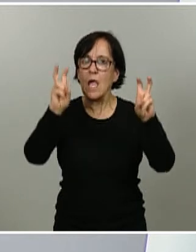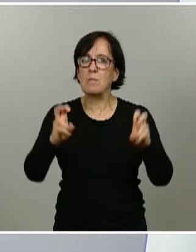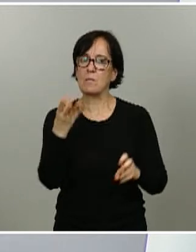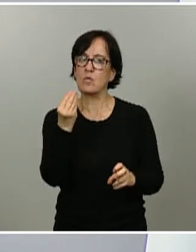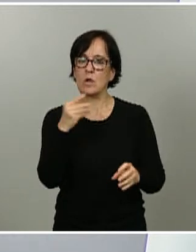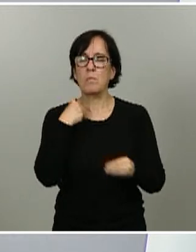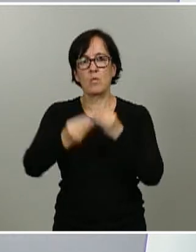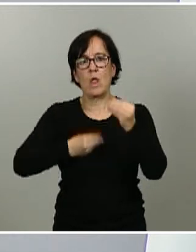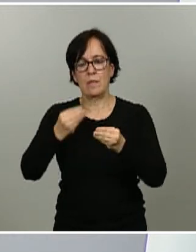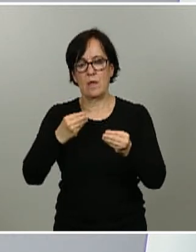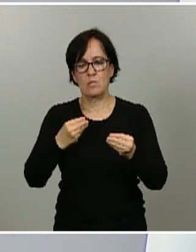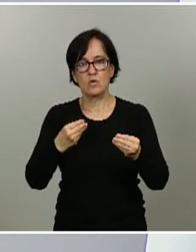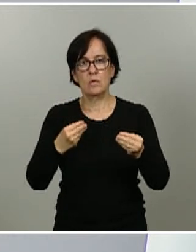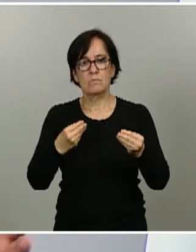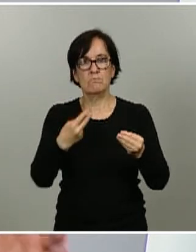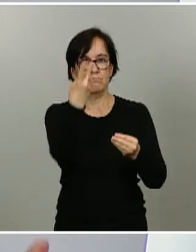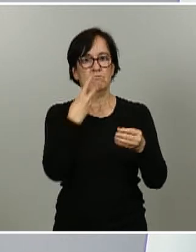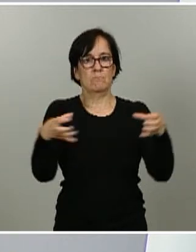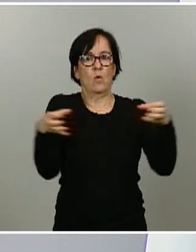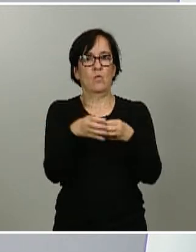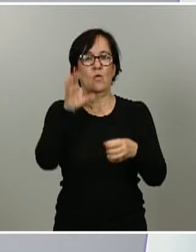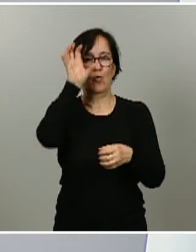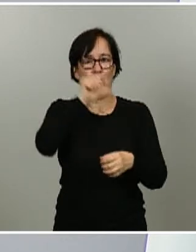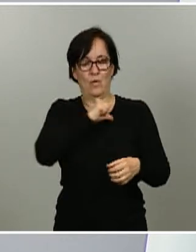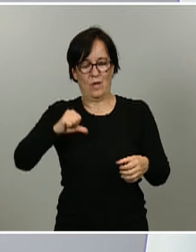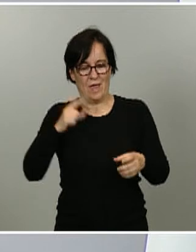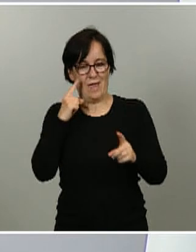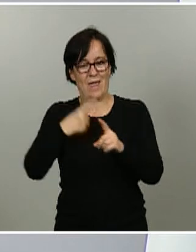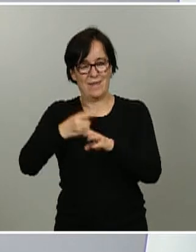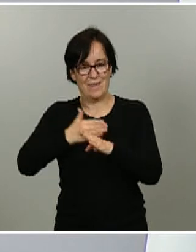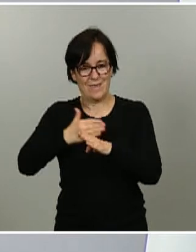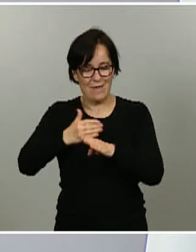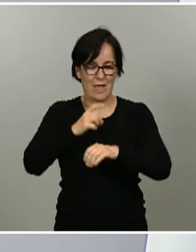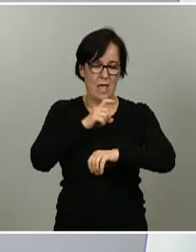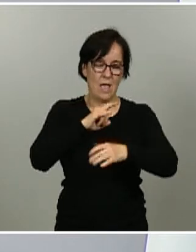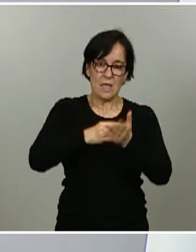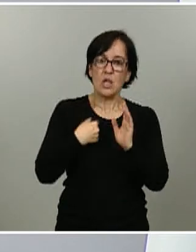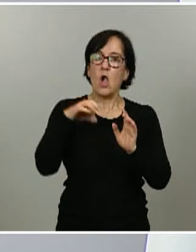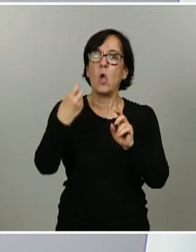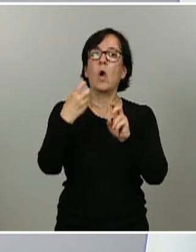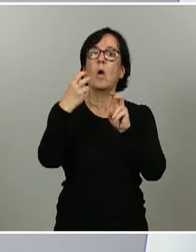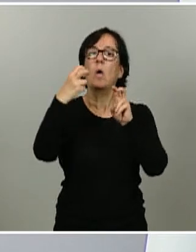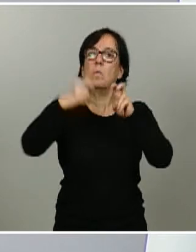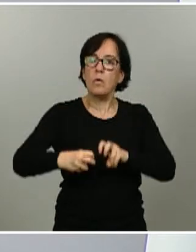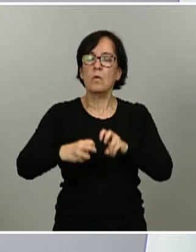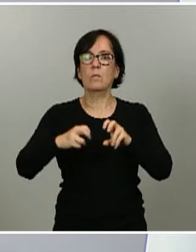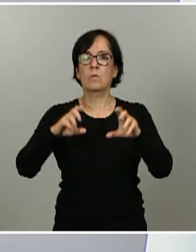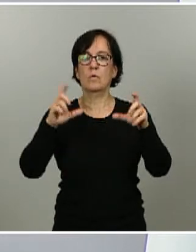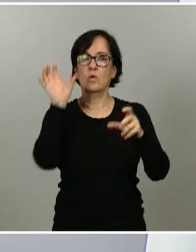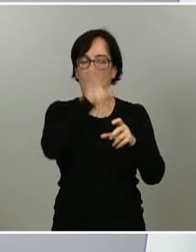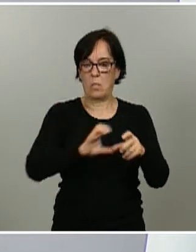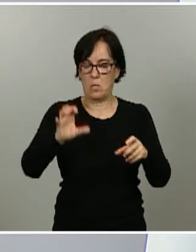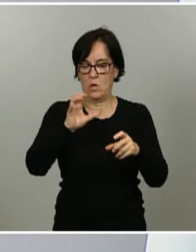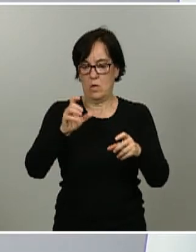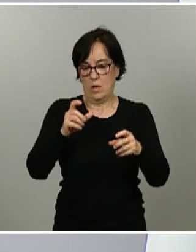conjuntamente primero a nivel técnico después de unas reuniones bilaterales están planteadas esta tarde algunas de ellas mañana